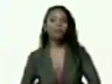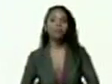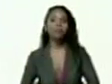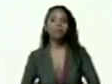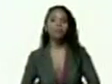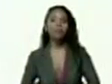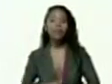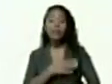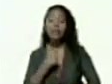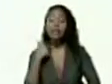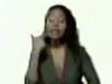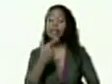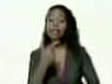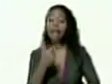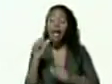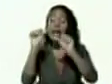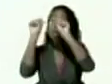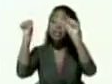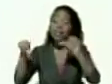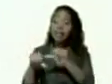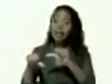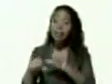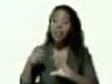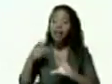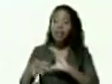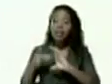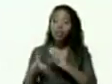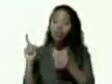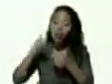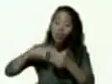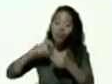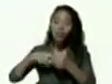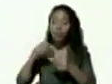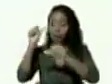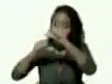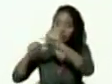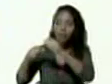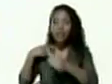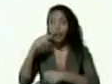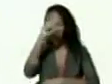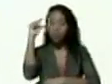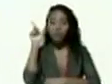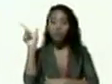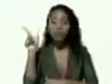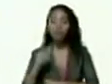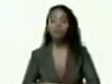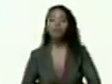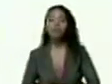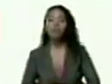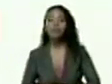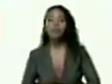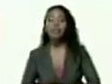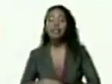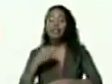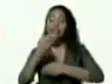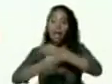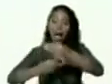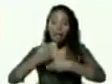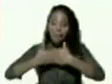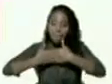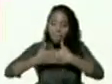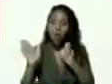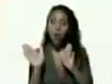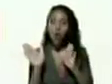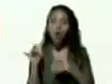quiere decir que el sistema de carnetizados y carnetizadas del Partido Socialista Unido de Venezuela se reabre